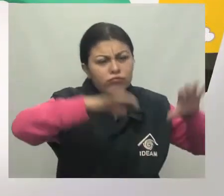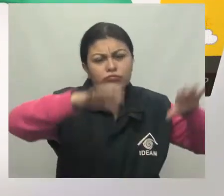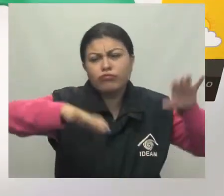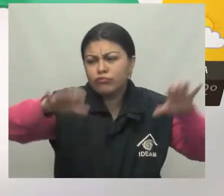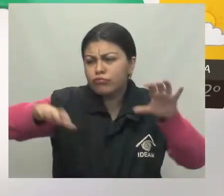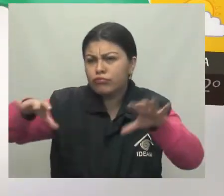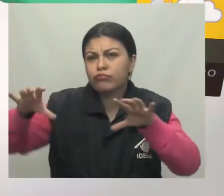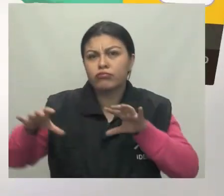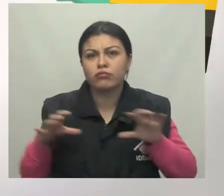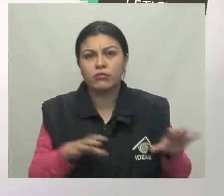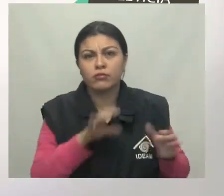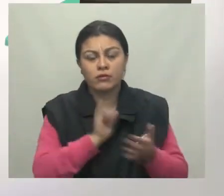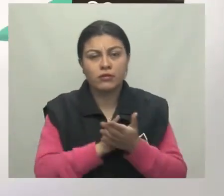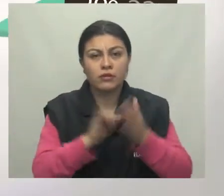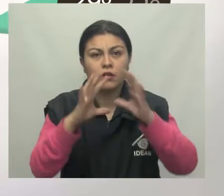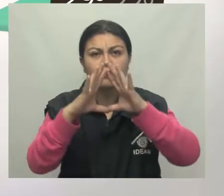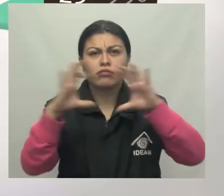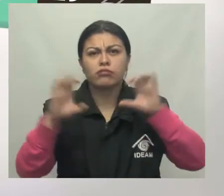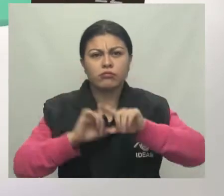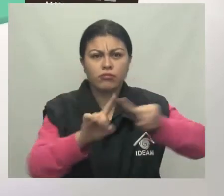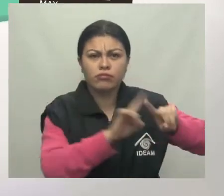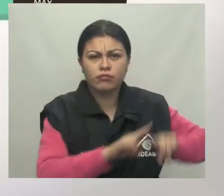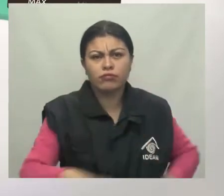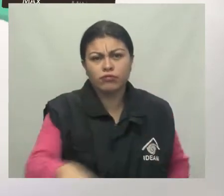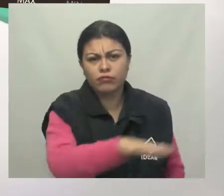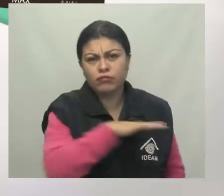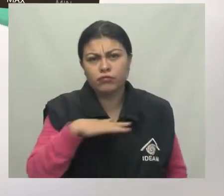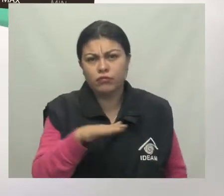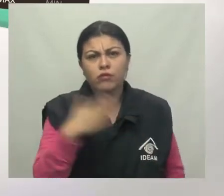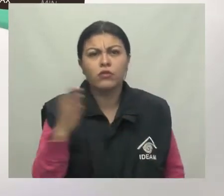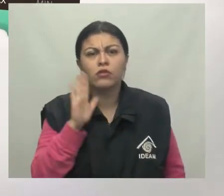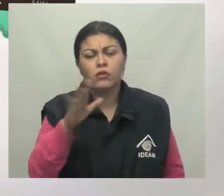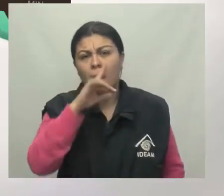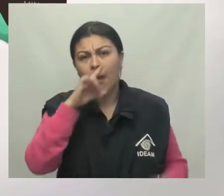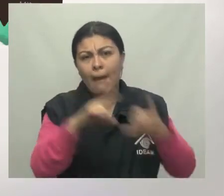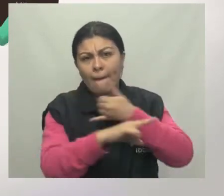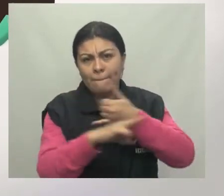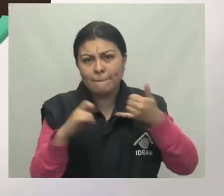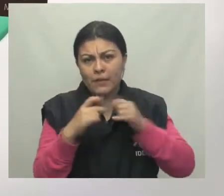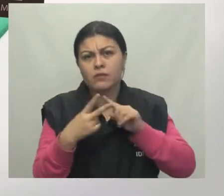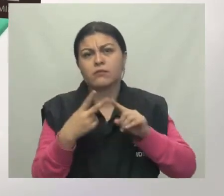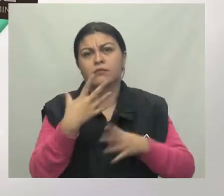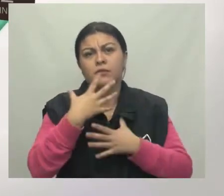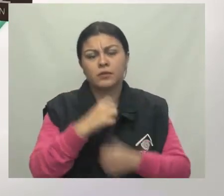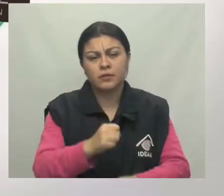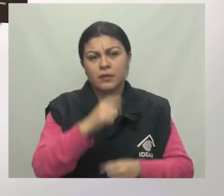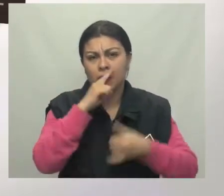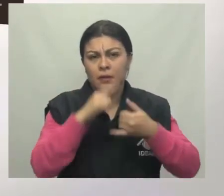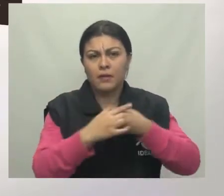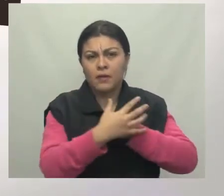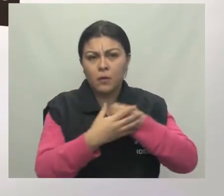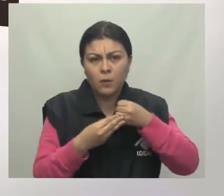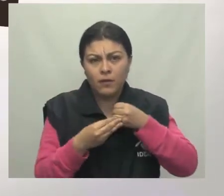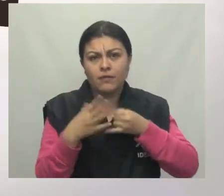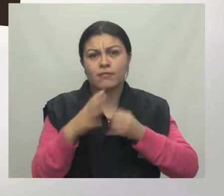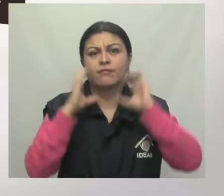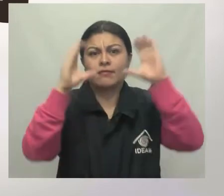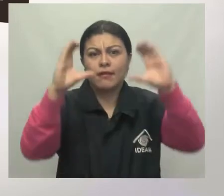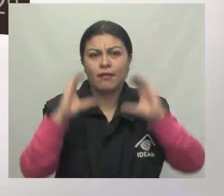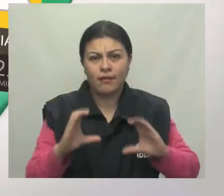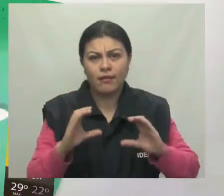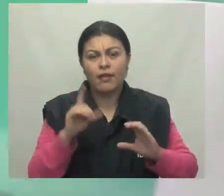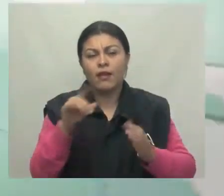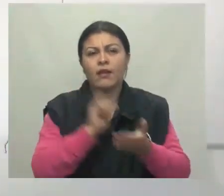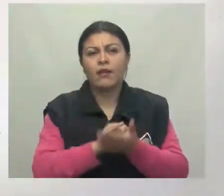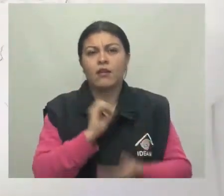nubosidad será variada con lluvias en amplios sectores del Amazonas, Baupés, Guainía, Caquetá y en el occidente del Putumayo